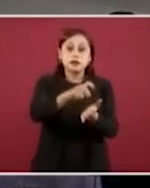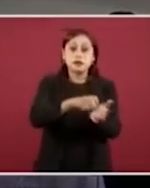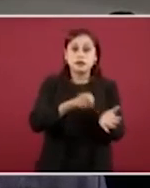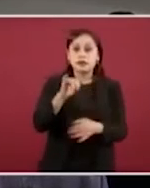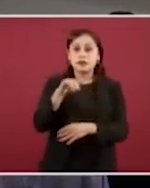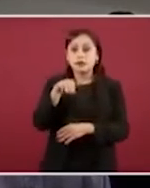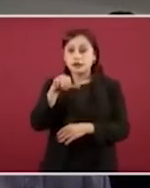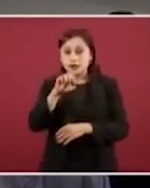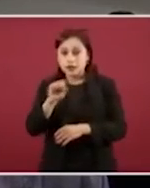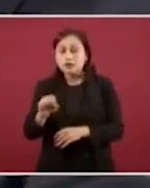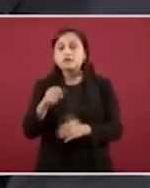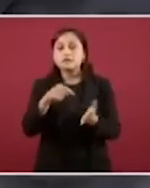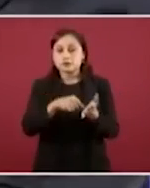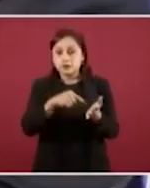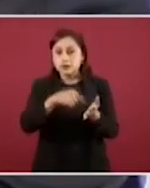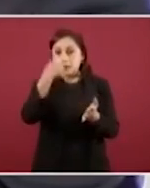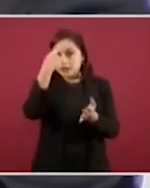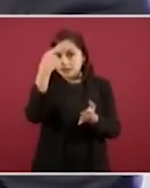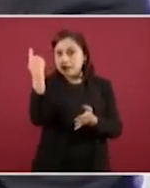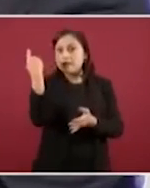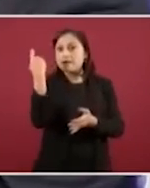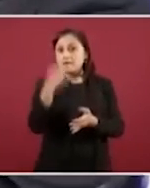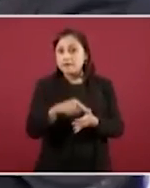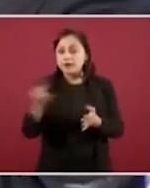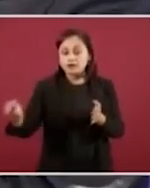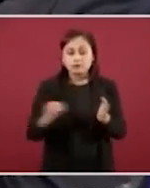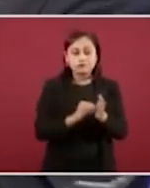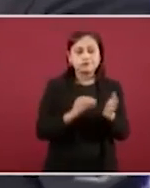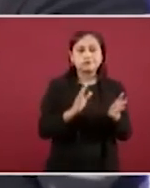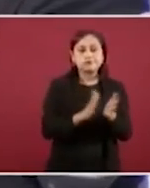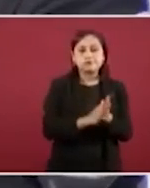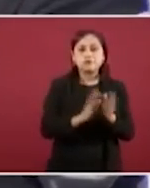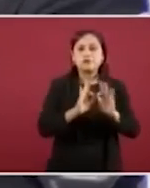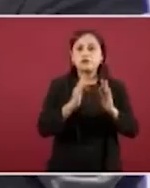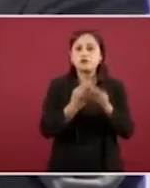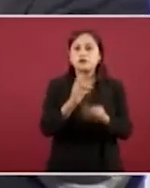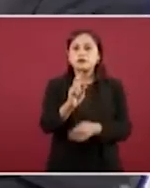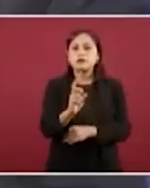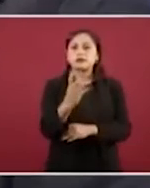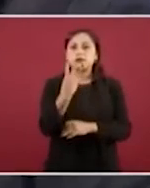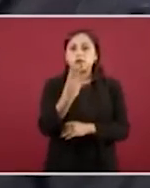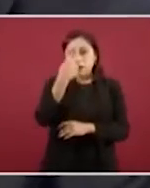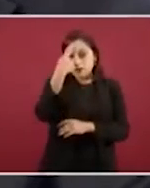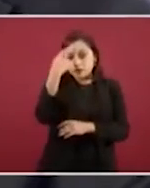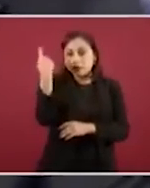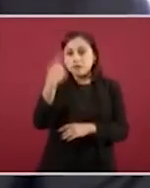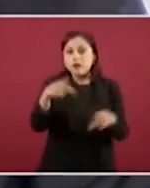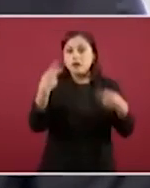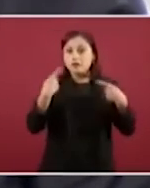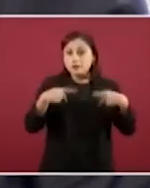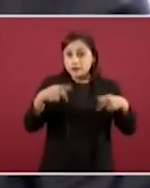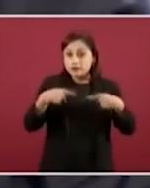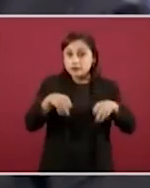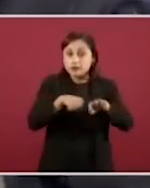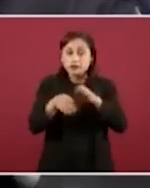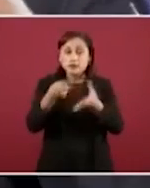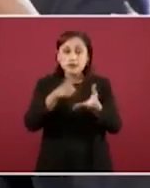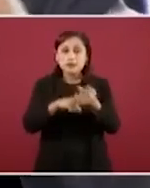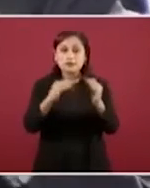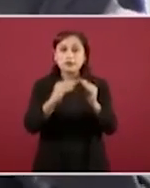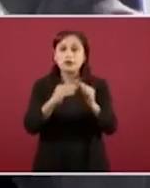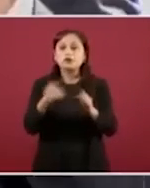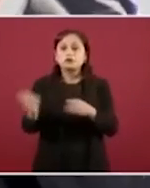modalidad, la modalidad 34, para la afiliación de personas trabajadoras del hogar.